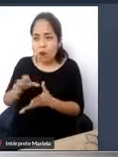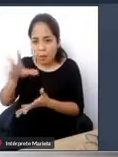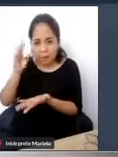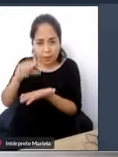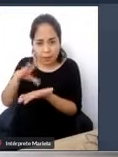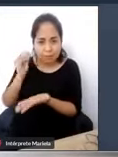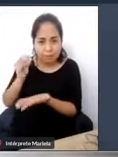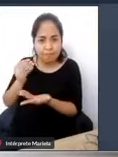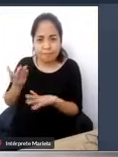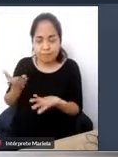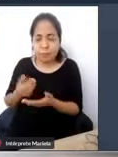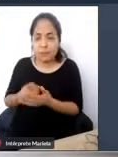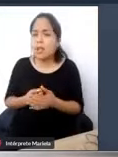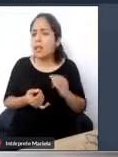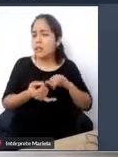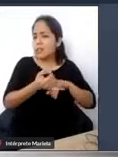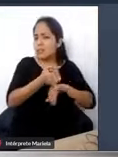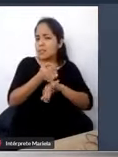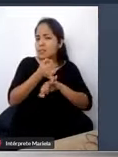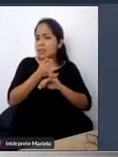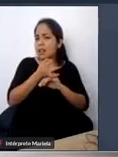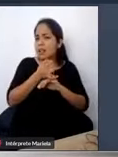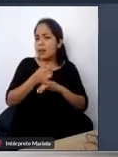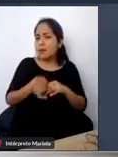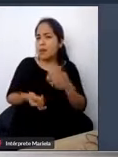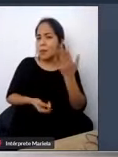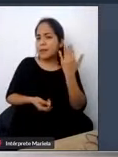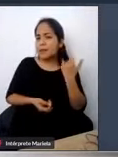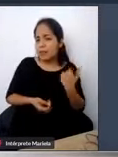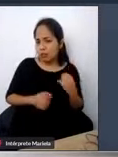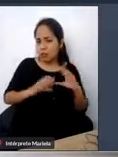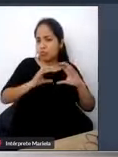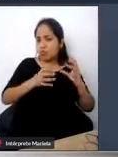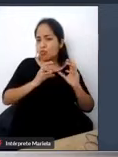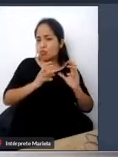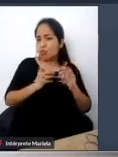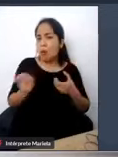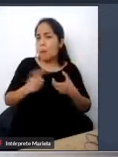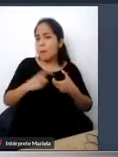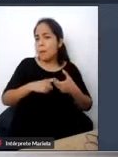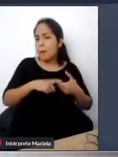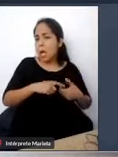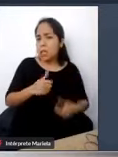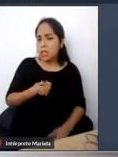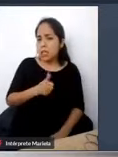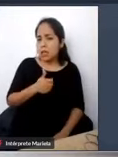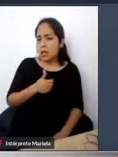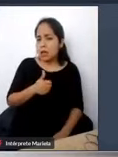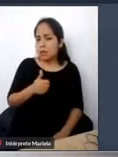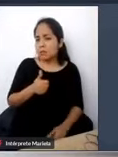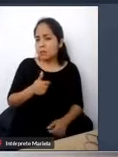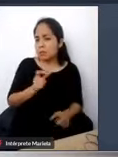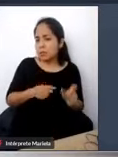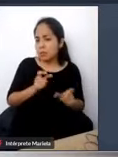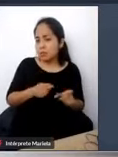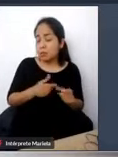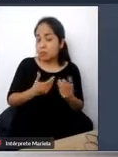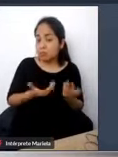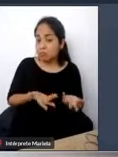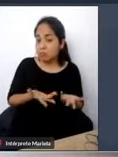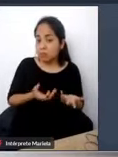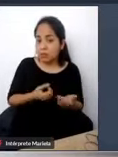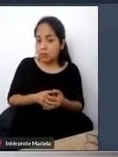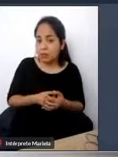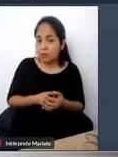propuse este curso donde solamente tuve 10 participantes cuando el tema ya se